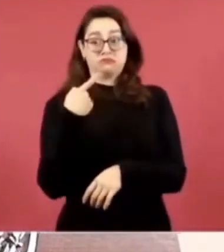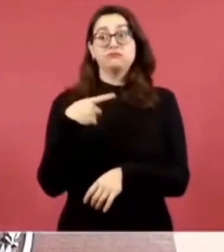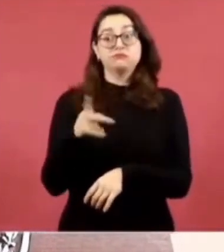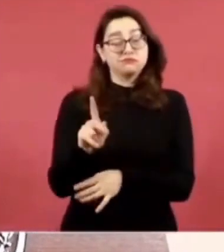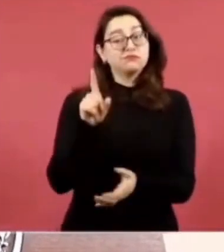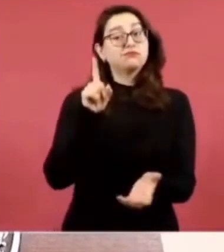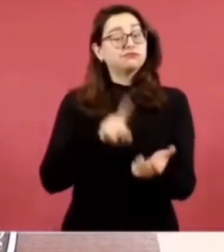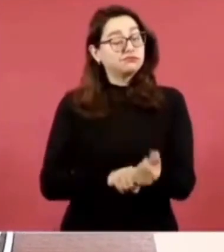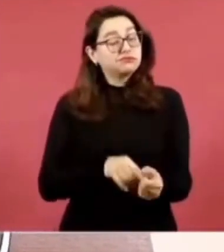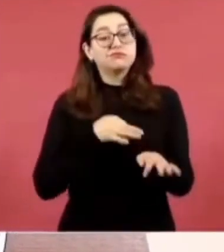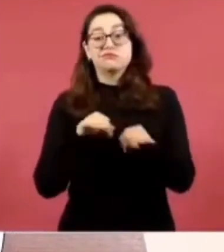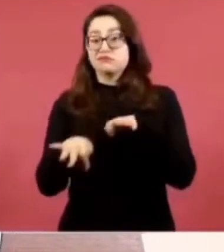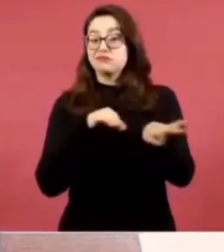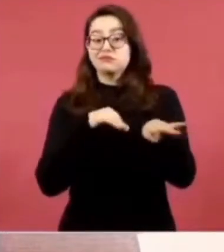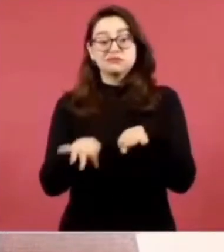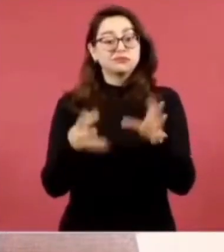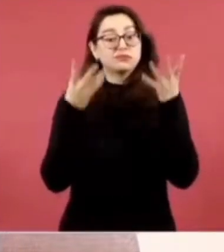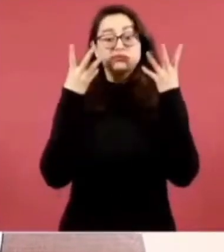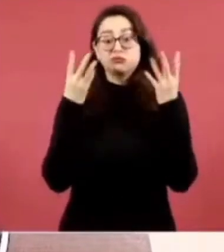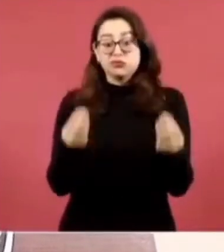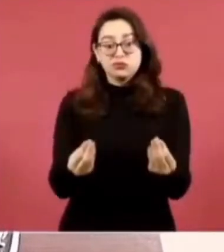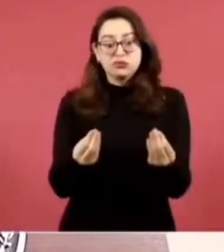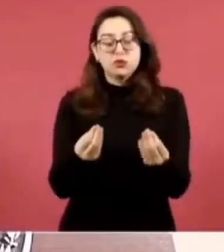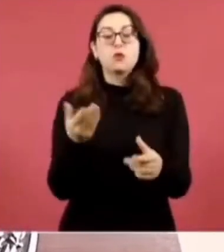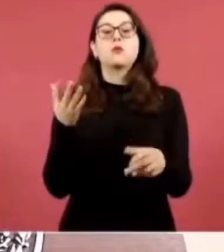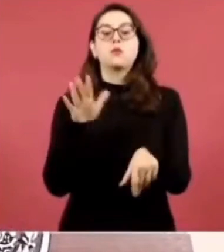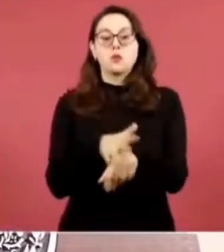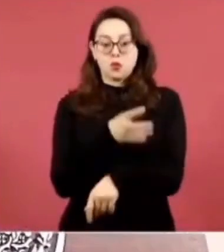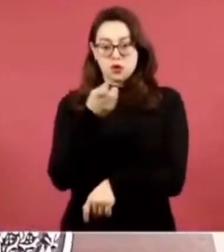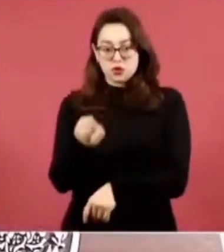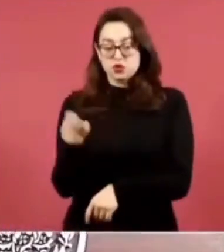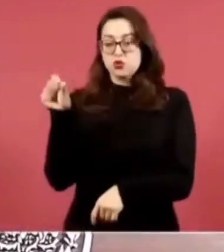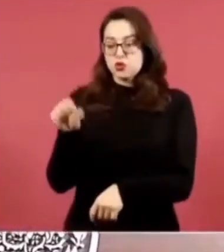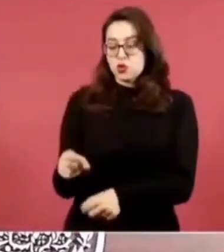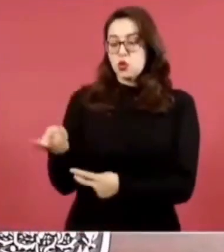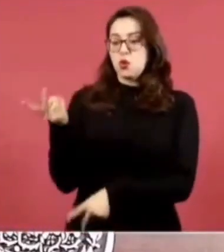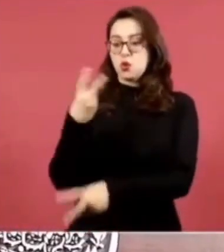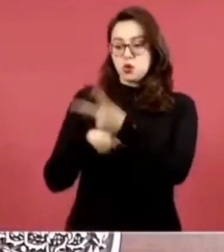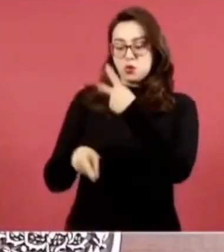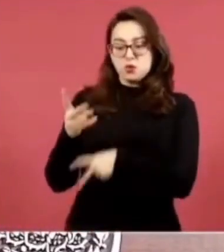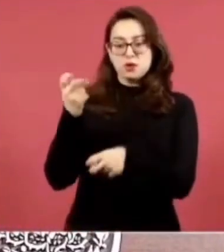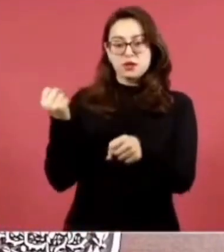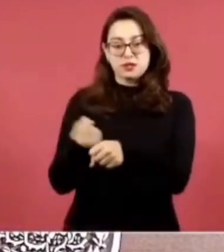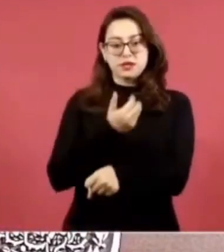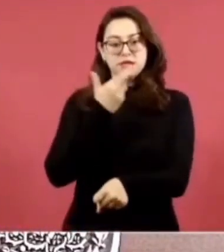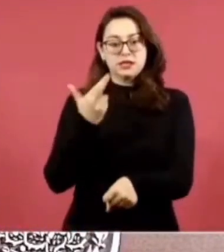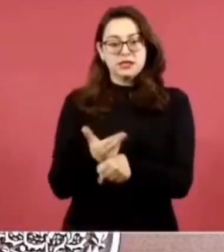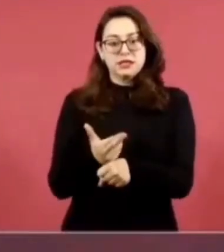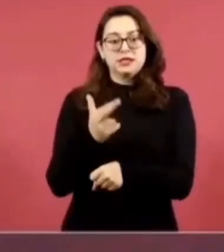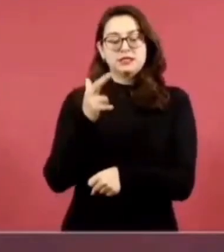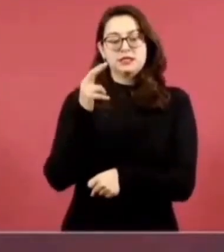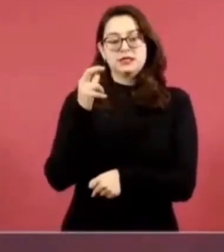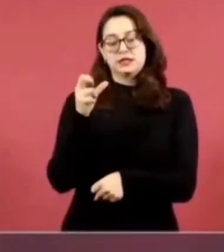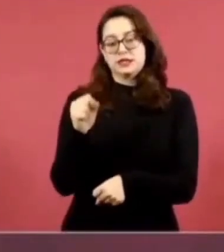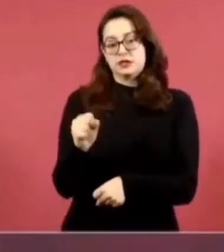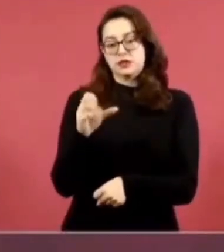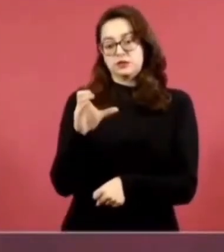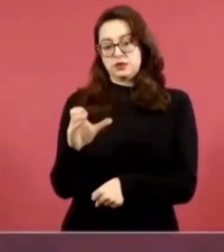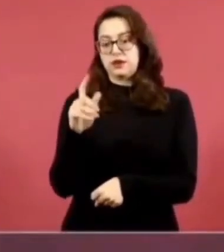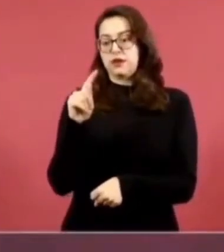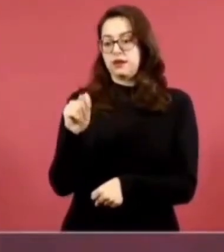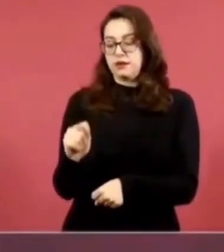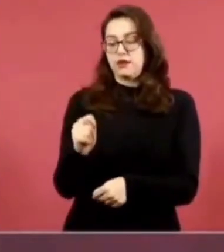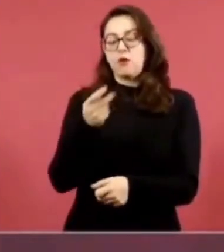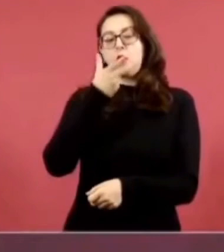Y el secretario de Infraestructura, Comunicaciones y Transportes, el licenciado Jorge Nuño, va